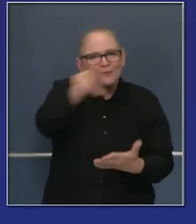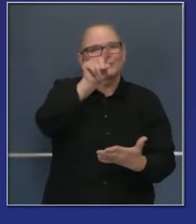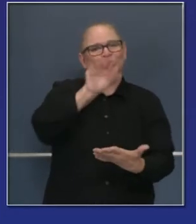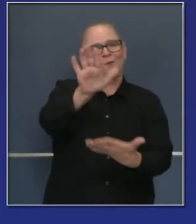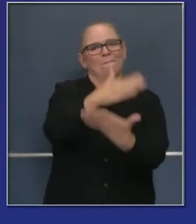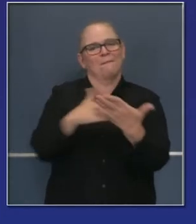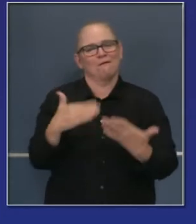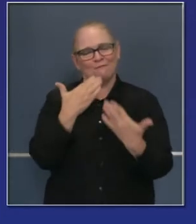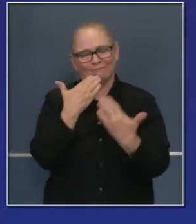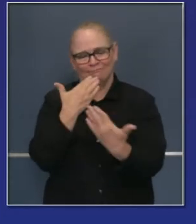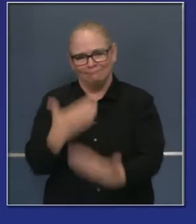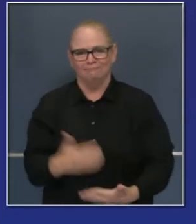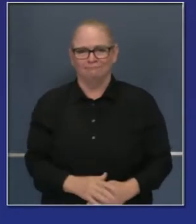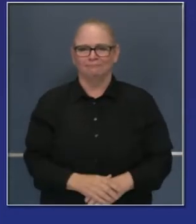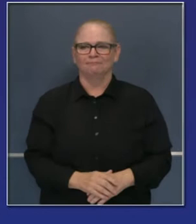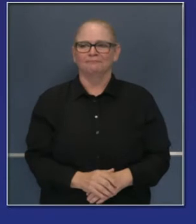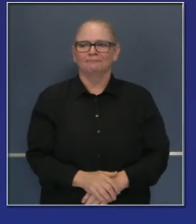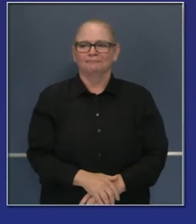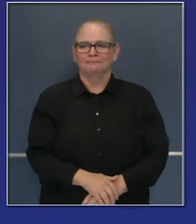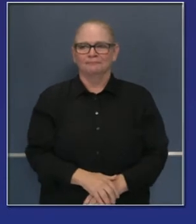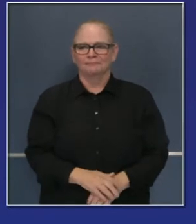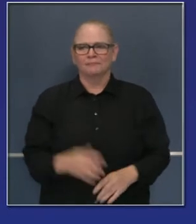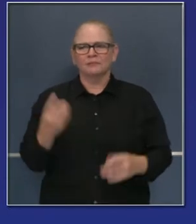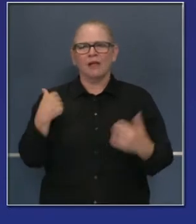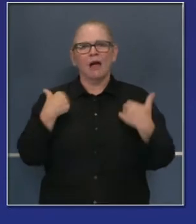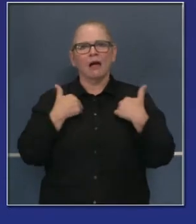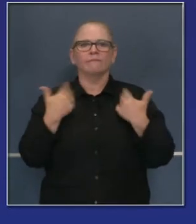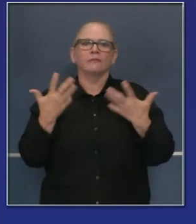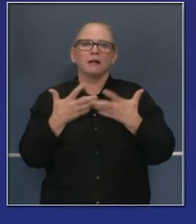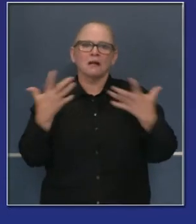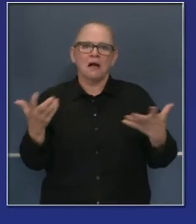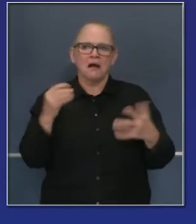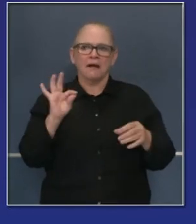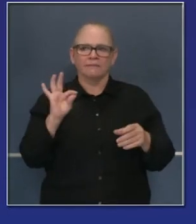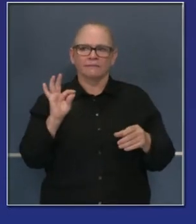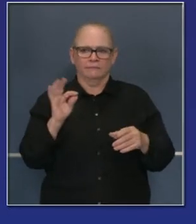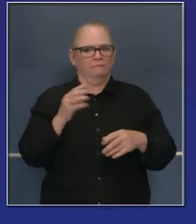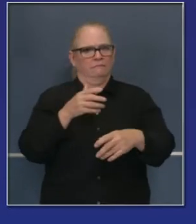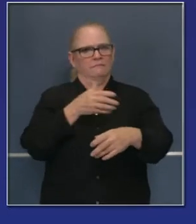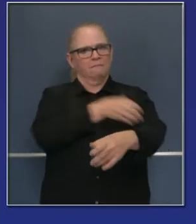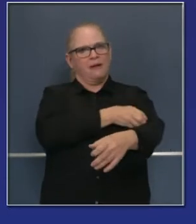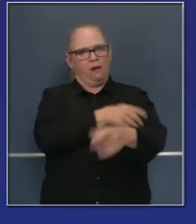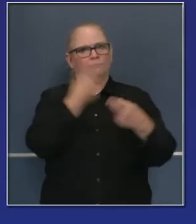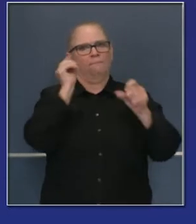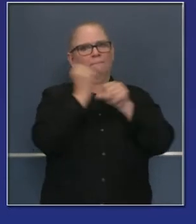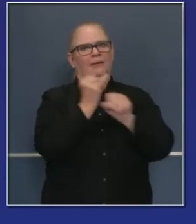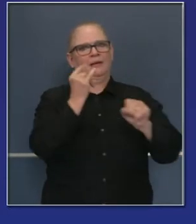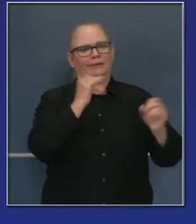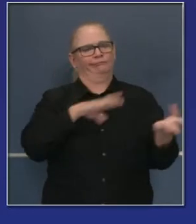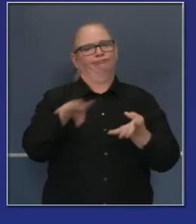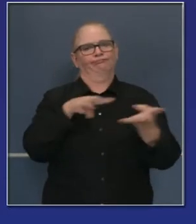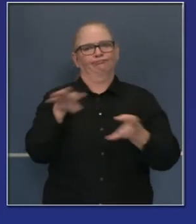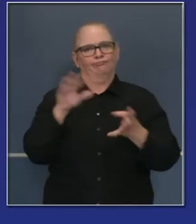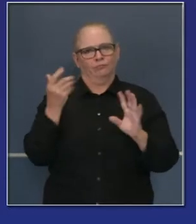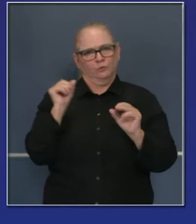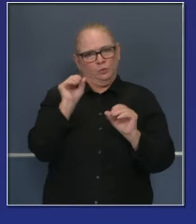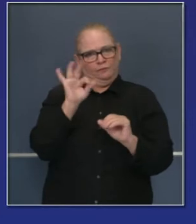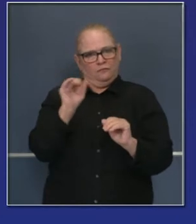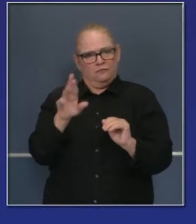,700 megavatios de energía. Es lo que se requerirá hoy